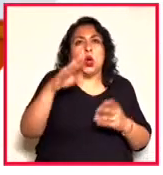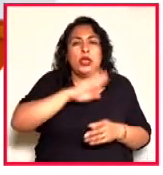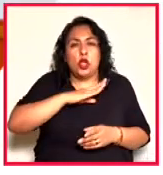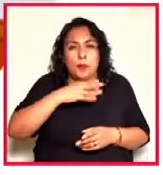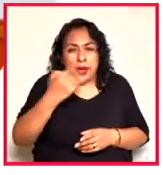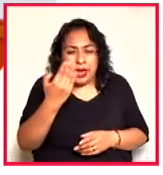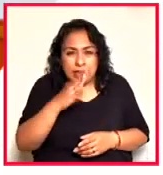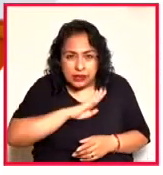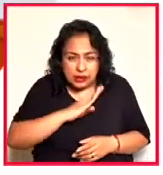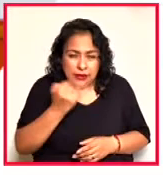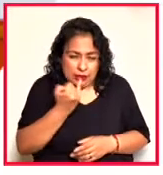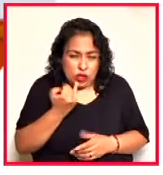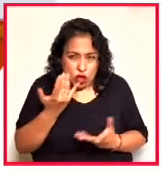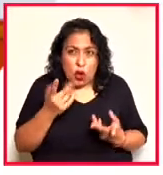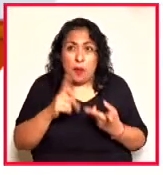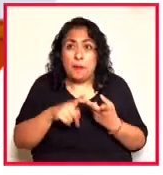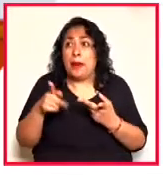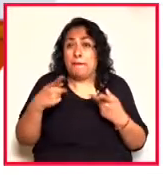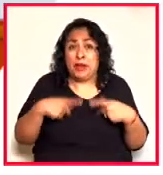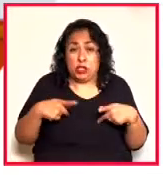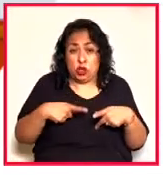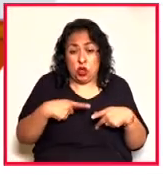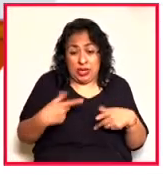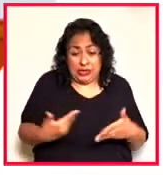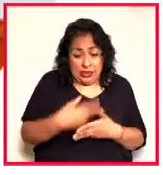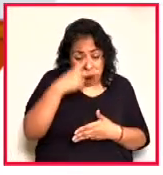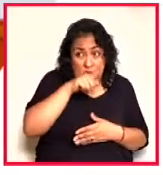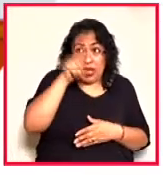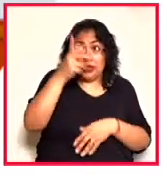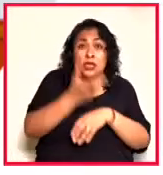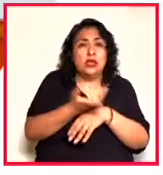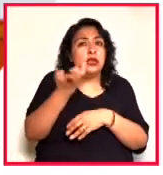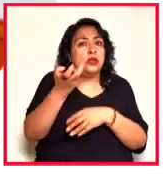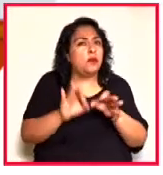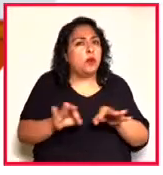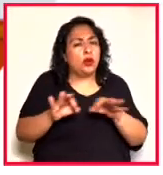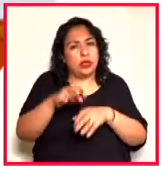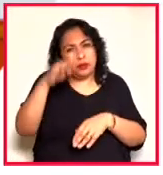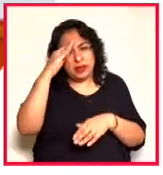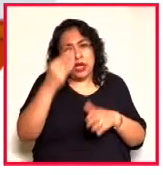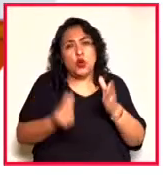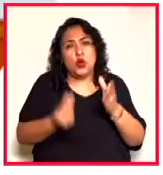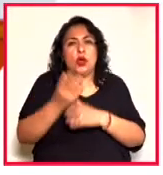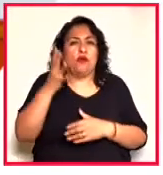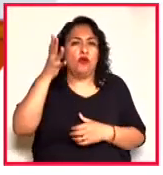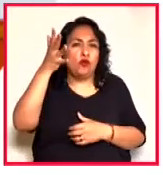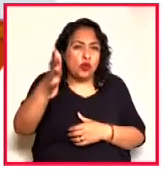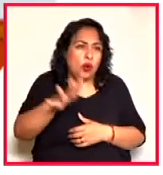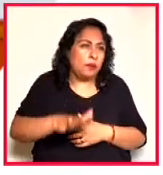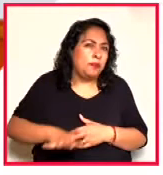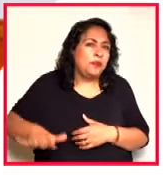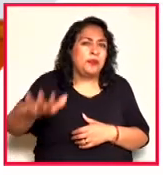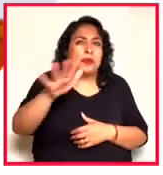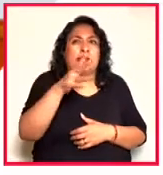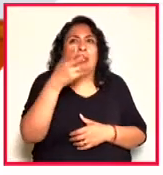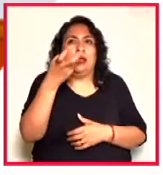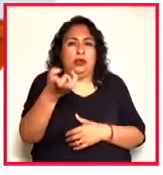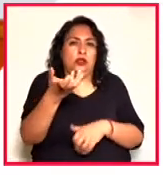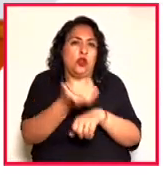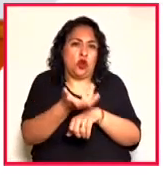absolutamente relevante para pensar un nuevo futuro para este espacio común que es Norteamérica.